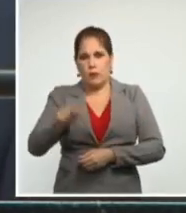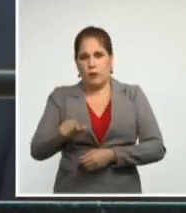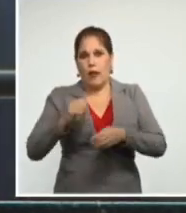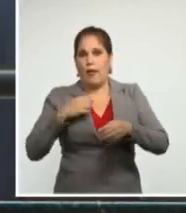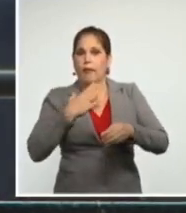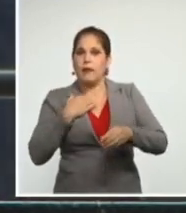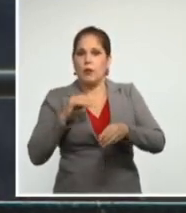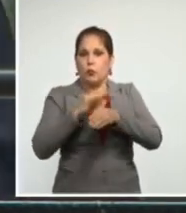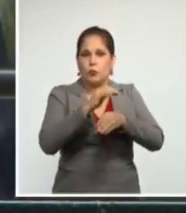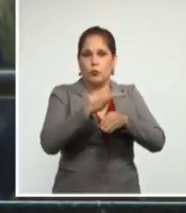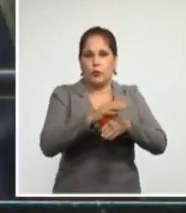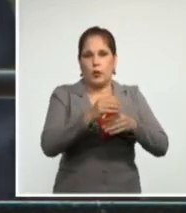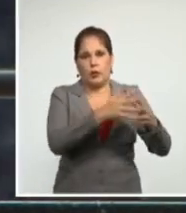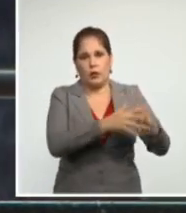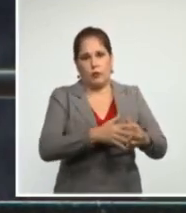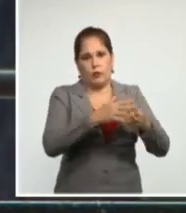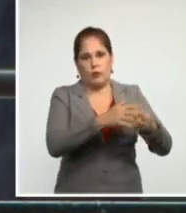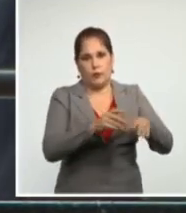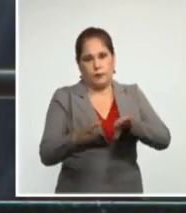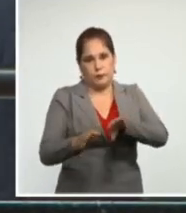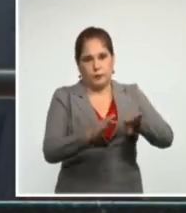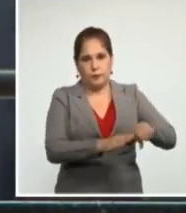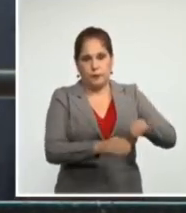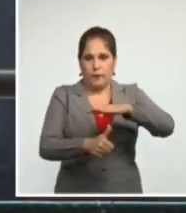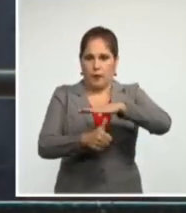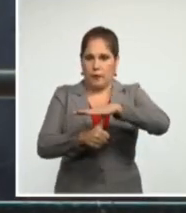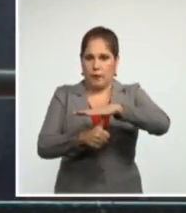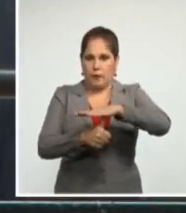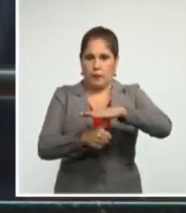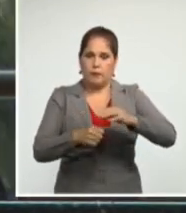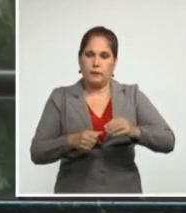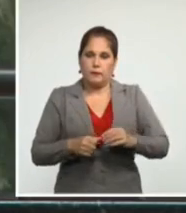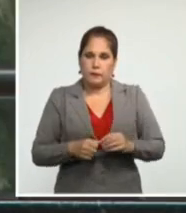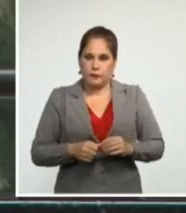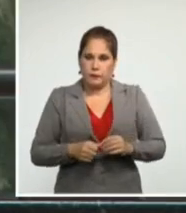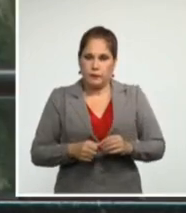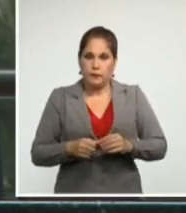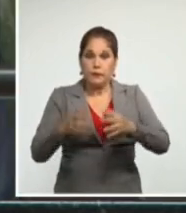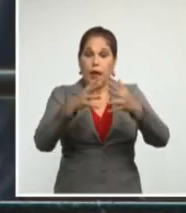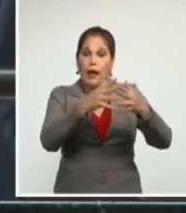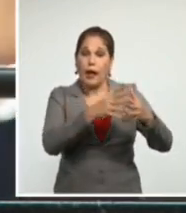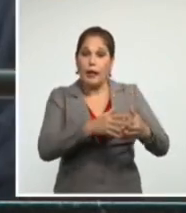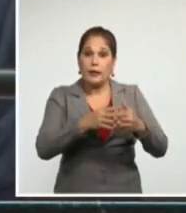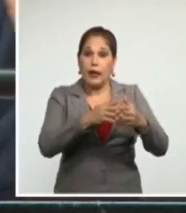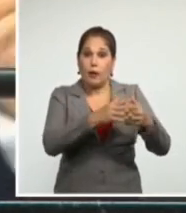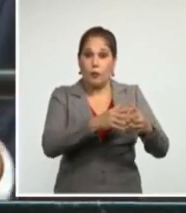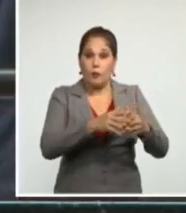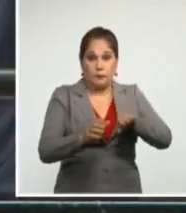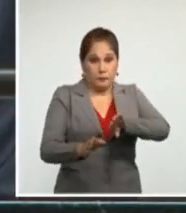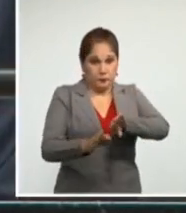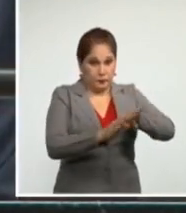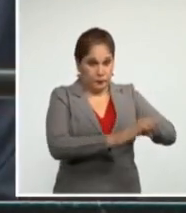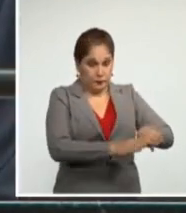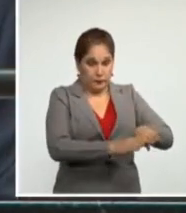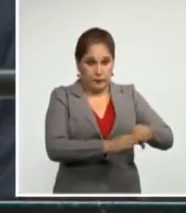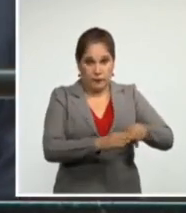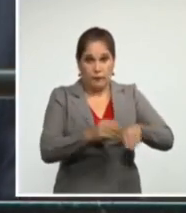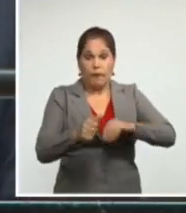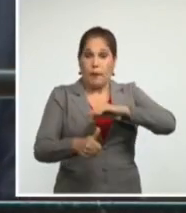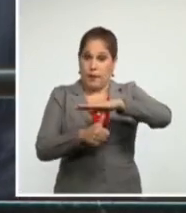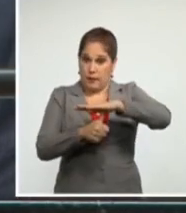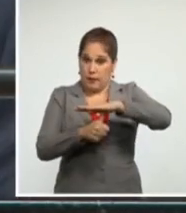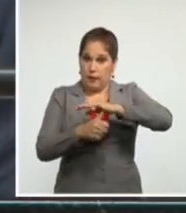Señor presidente, los estados aquí representados son